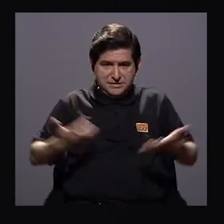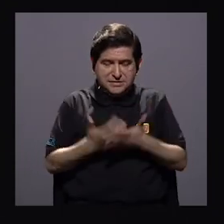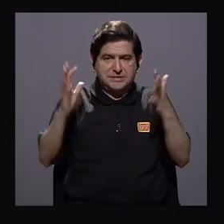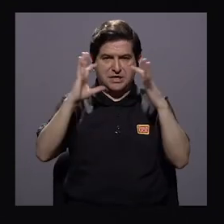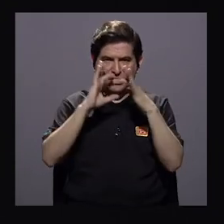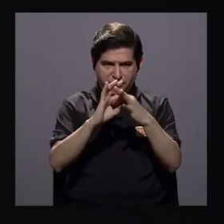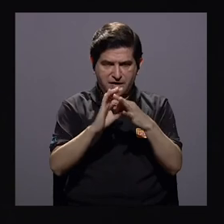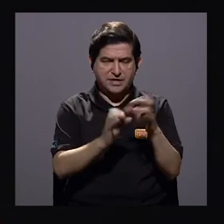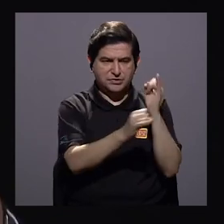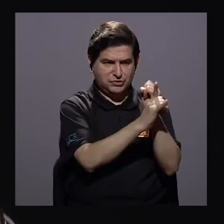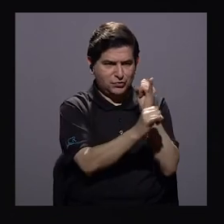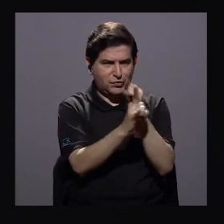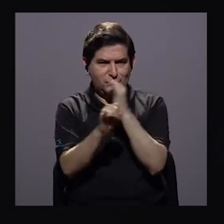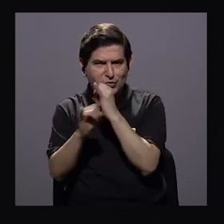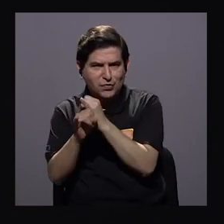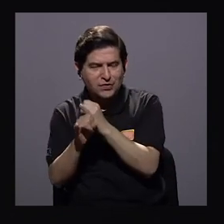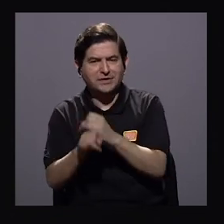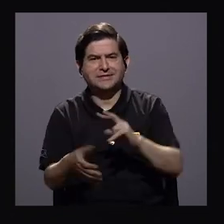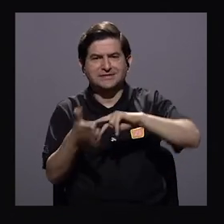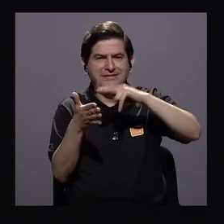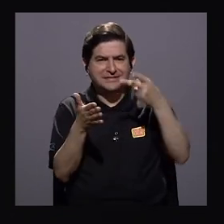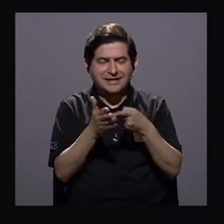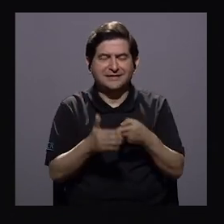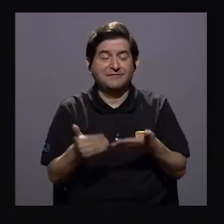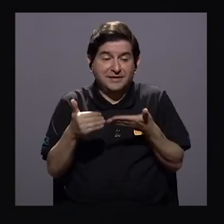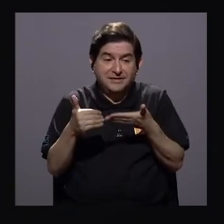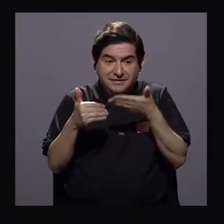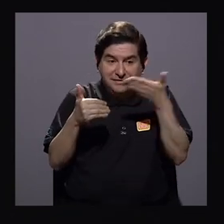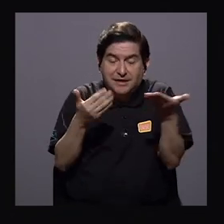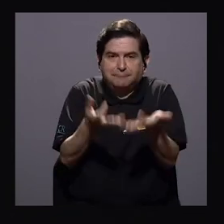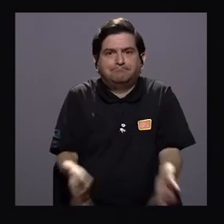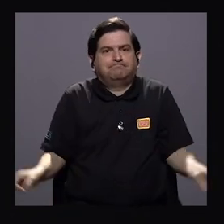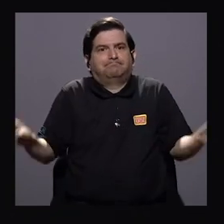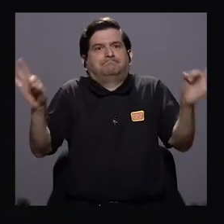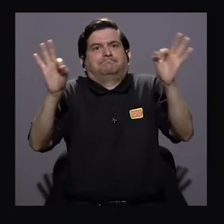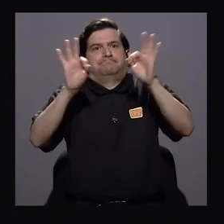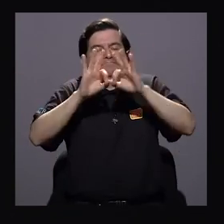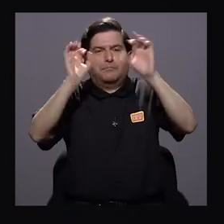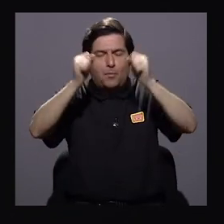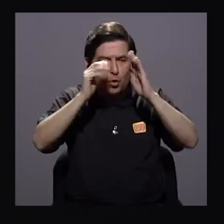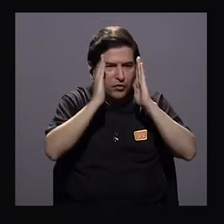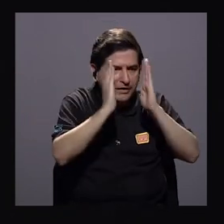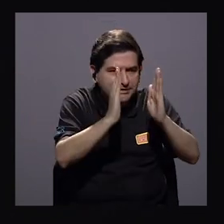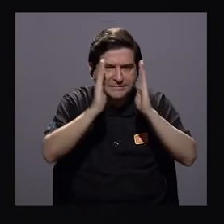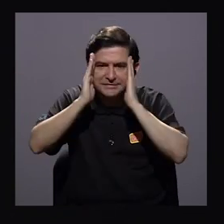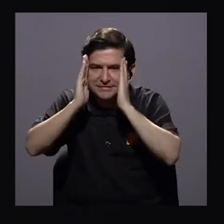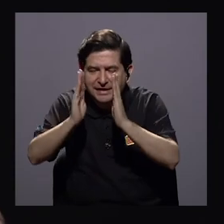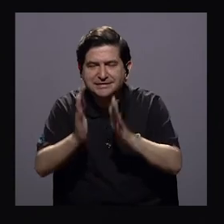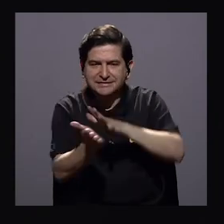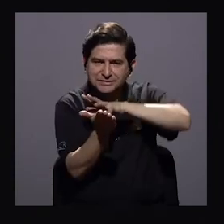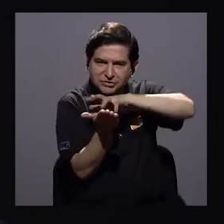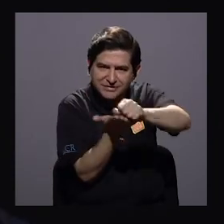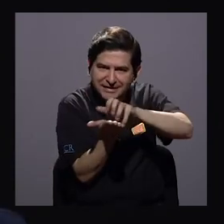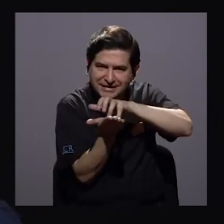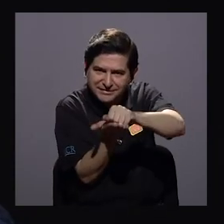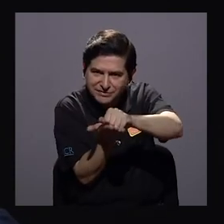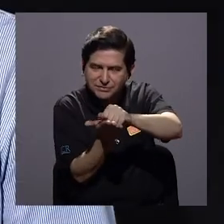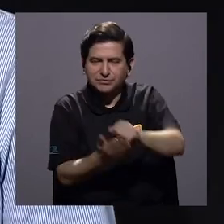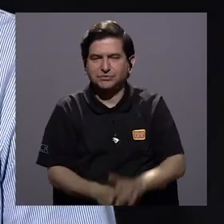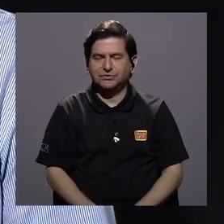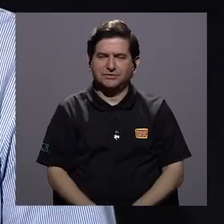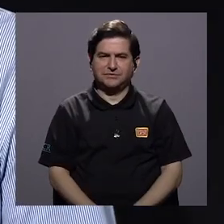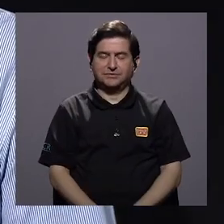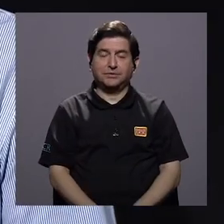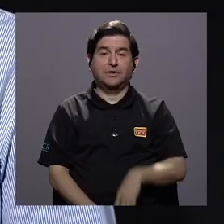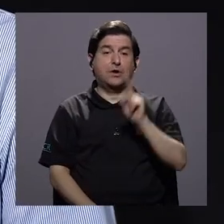la relación interinstitucional se convierte en un factor fundamental para atender el desastre don